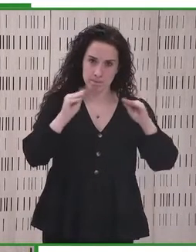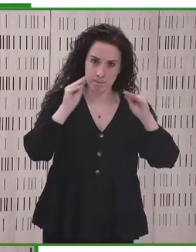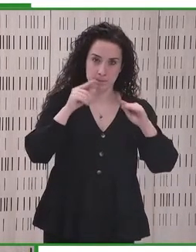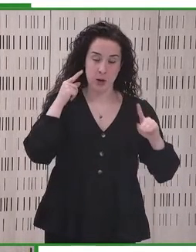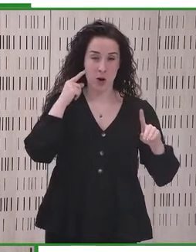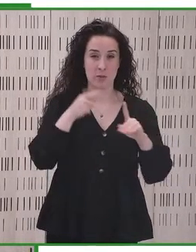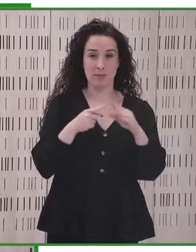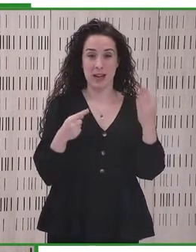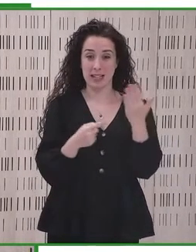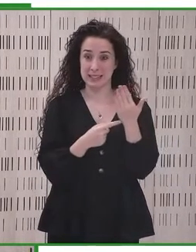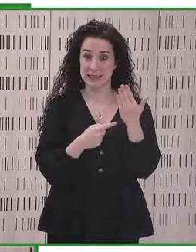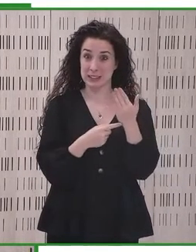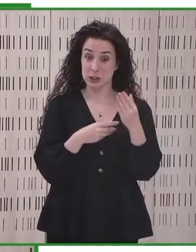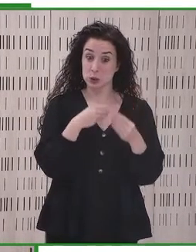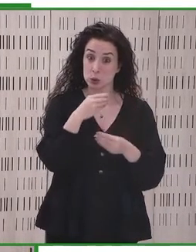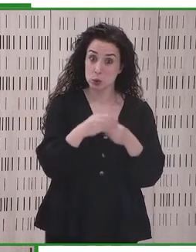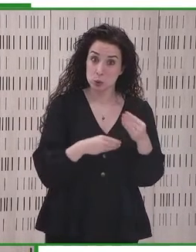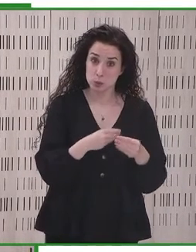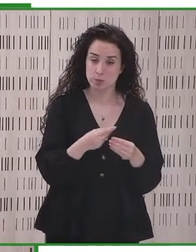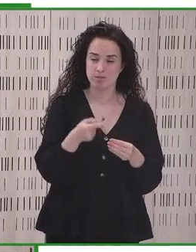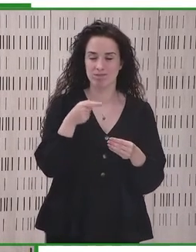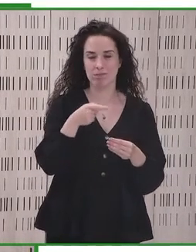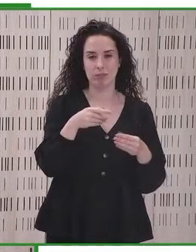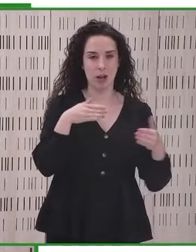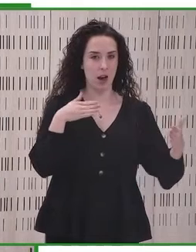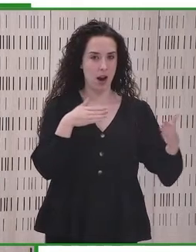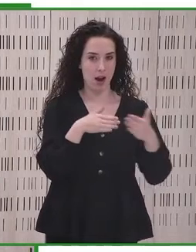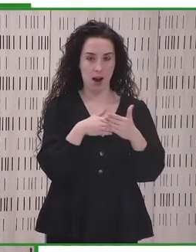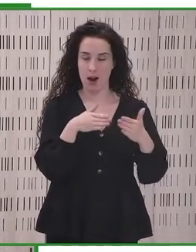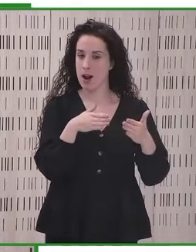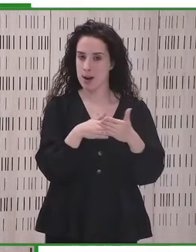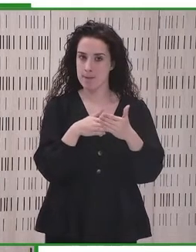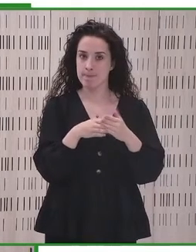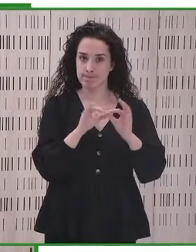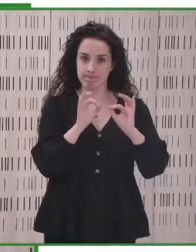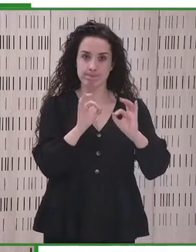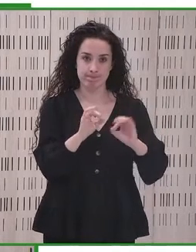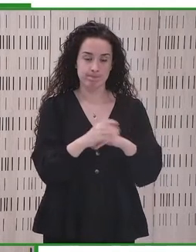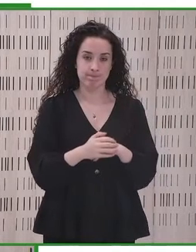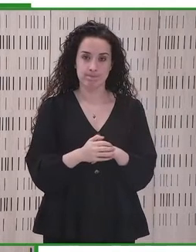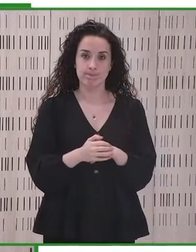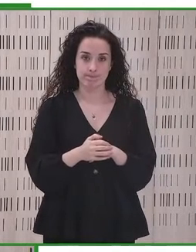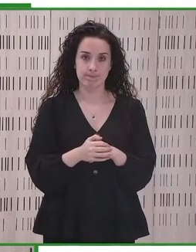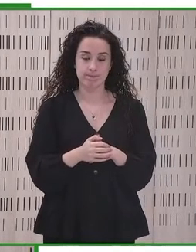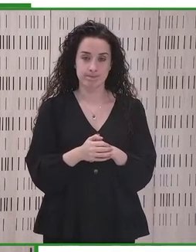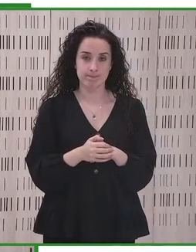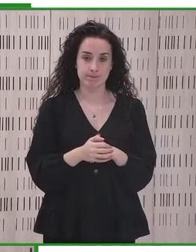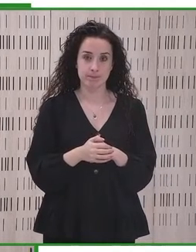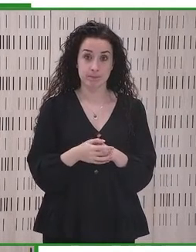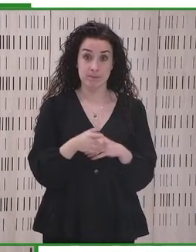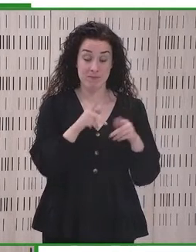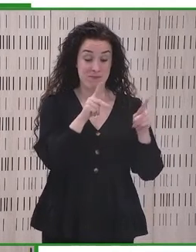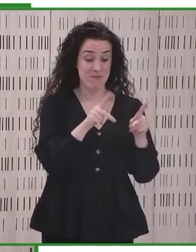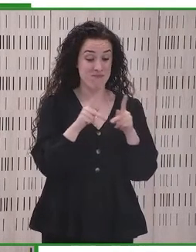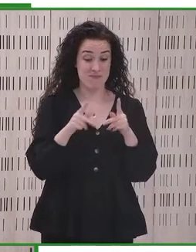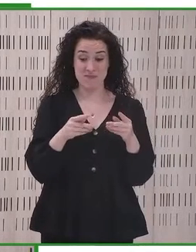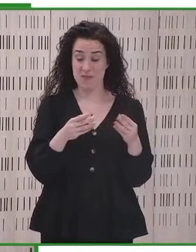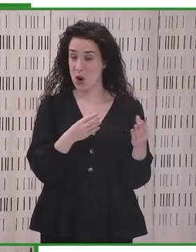la tecnología sigue siendo un obstáculo muchas veces insalvable para muchas